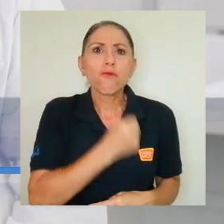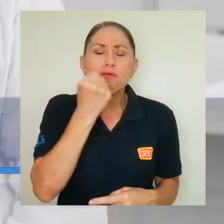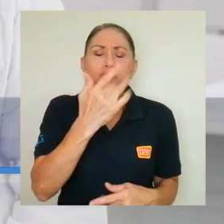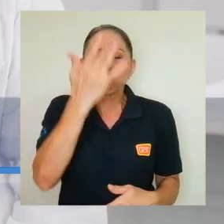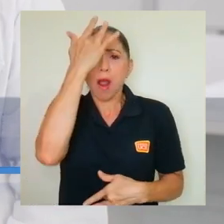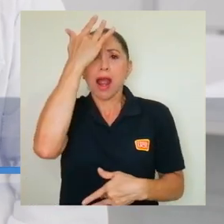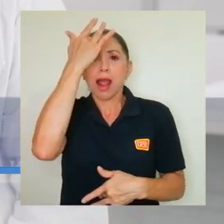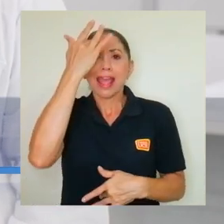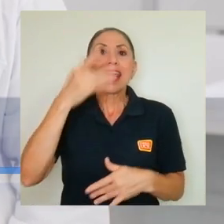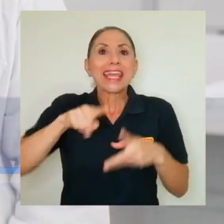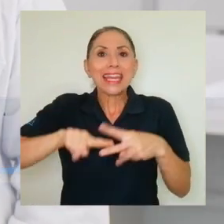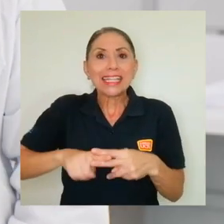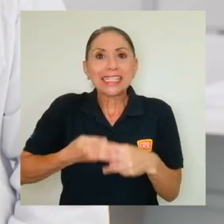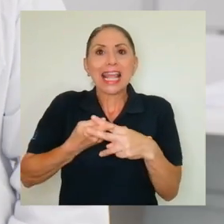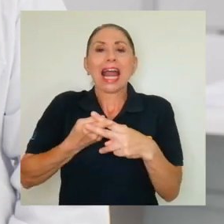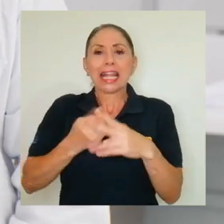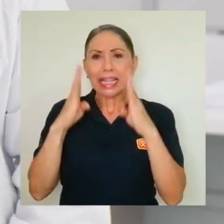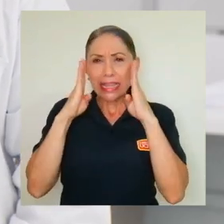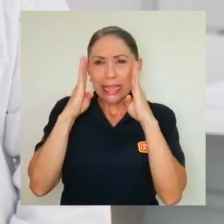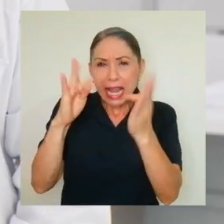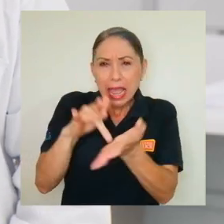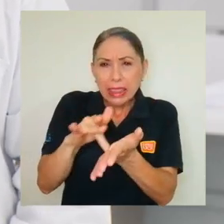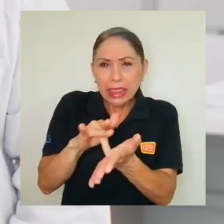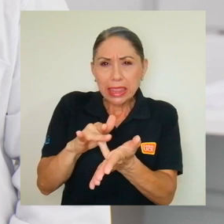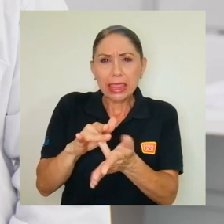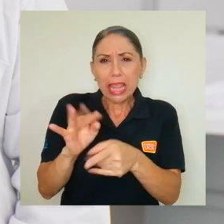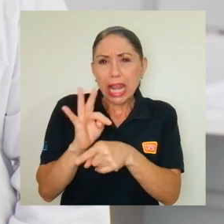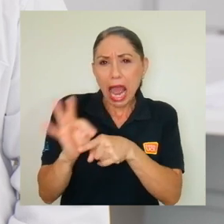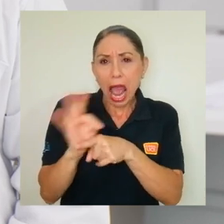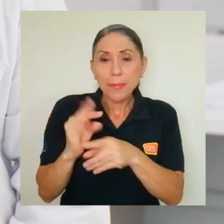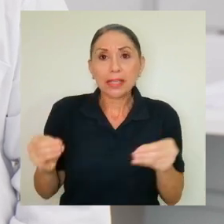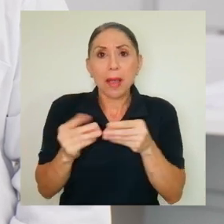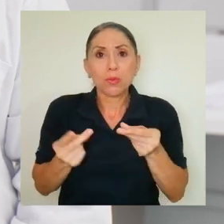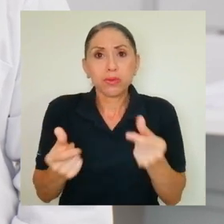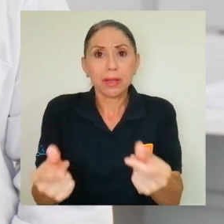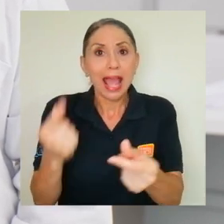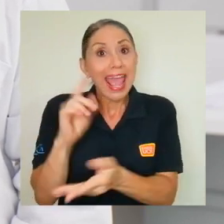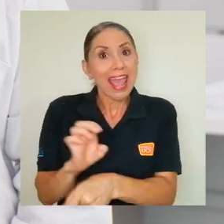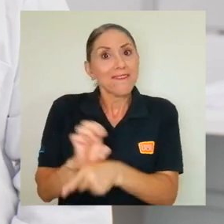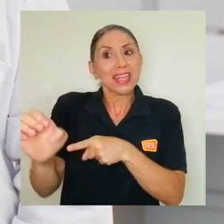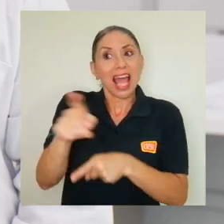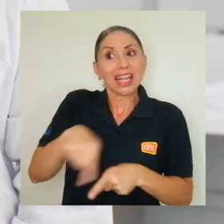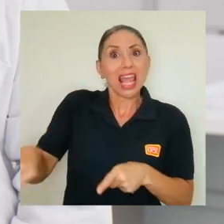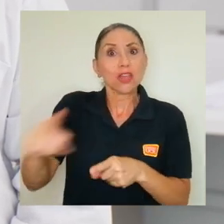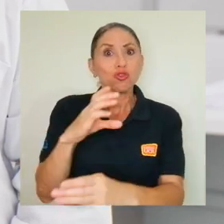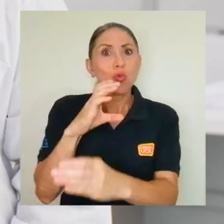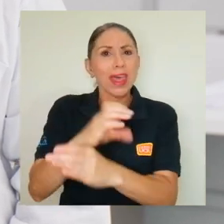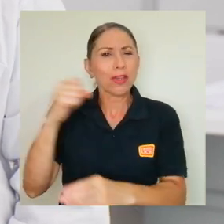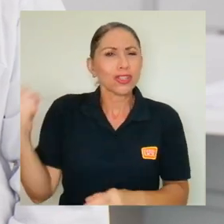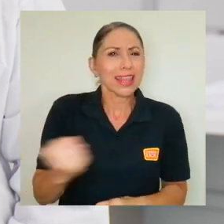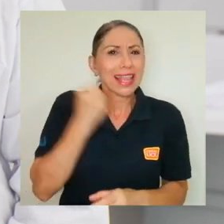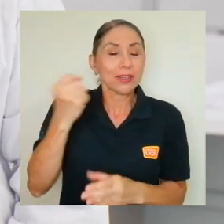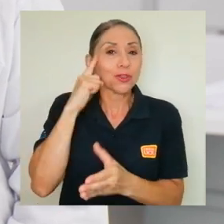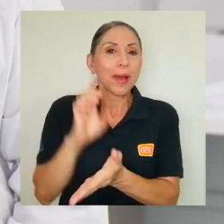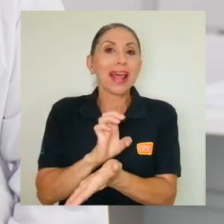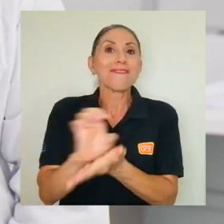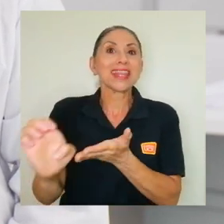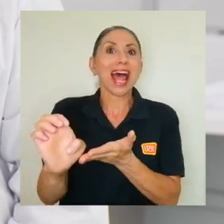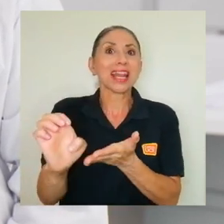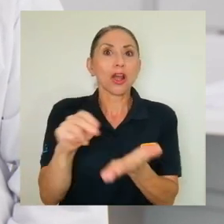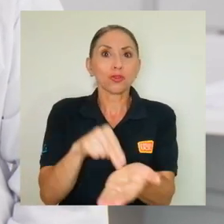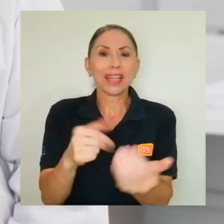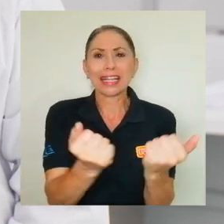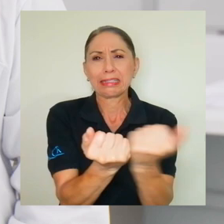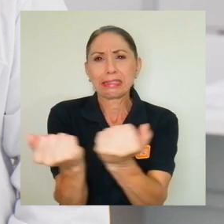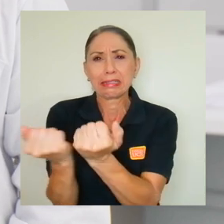terapias más prontas para evitar que lleguen a una unidad de cuidados intensivos y evitar así la saturación de los